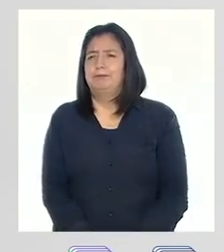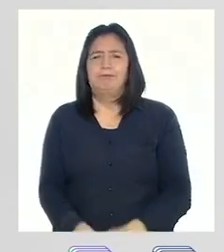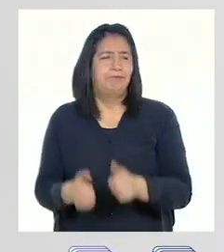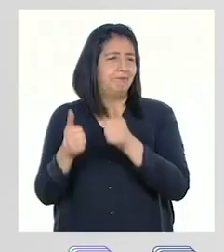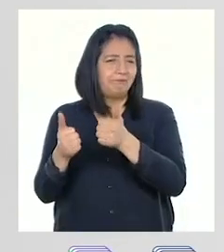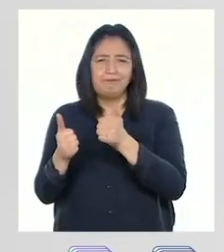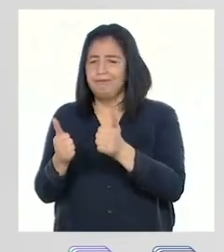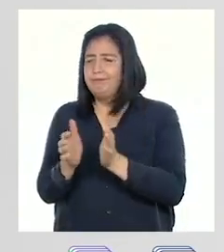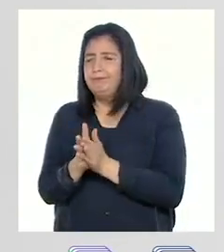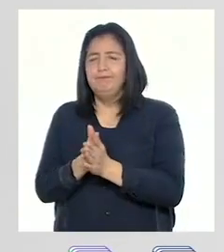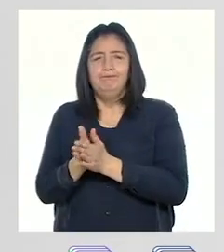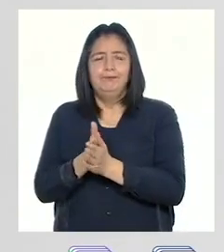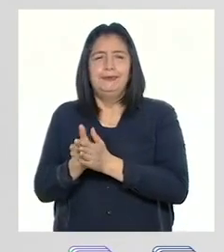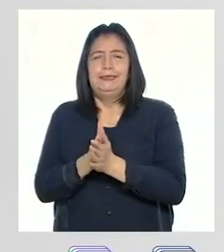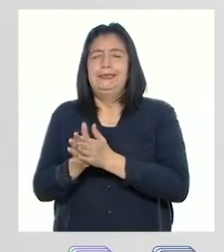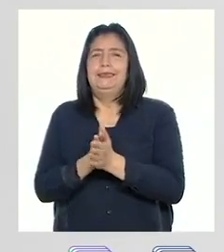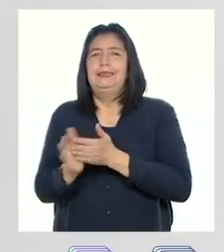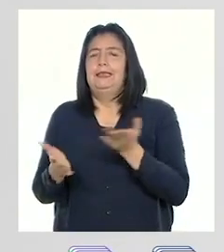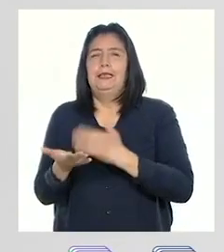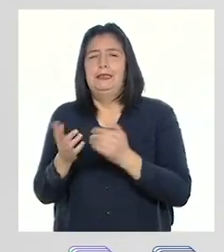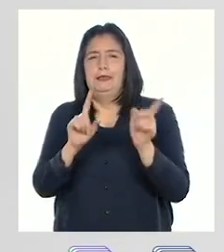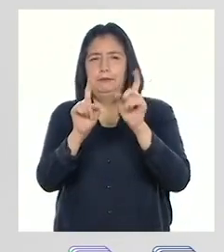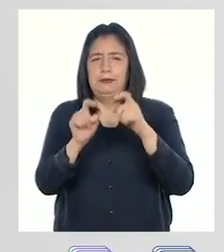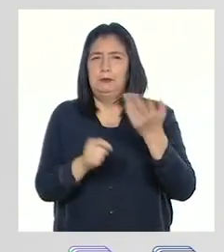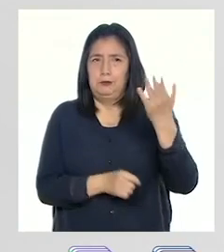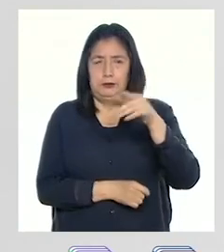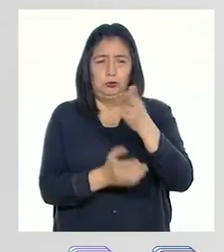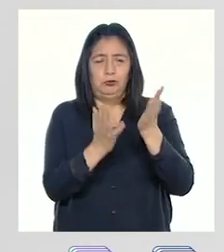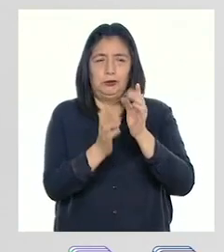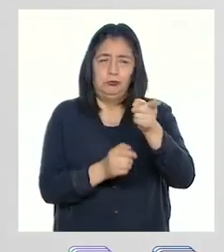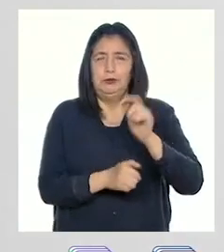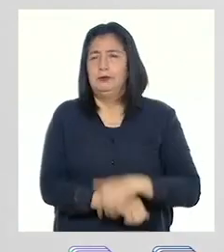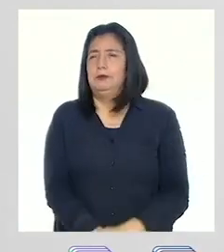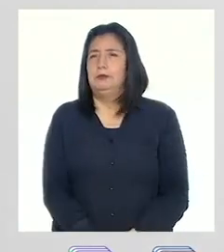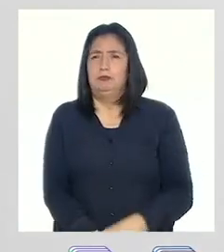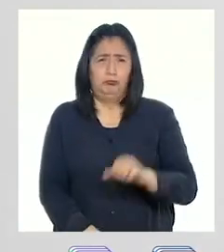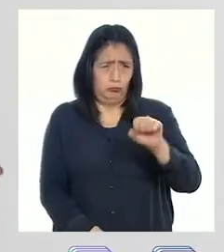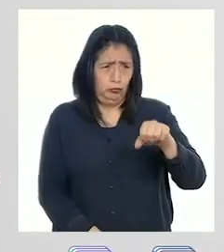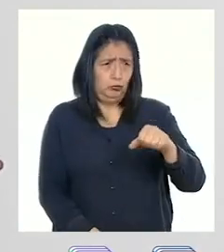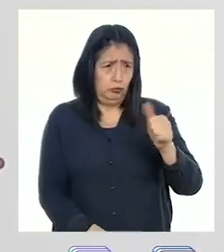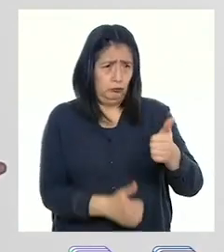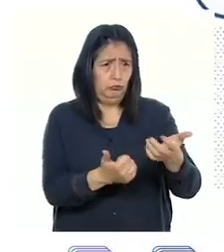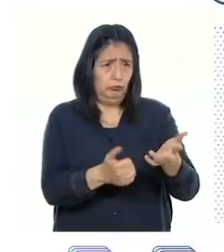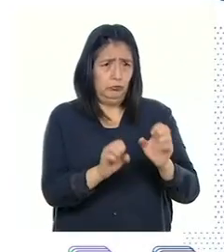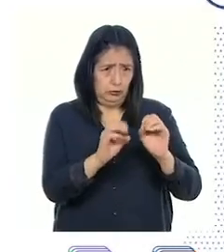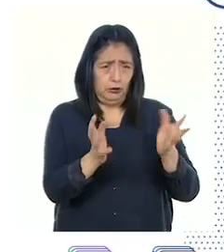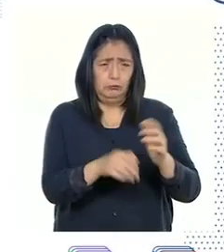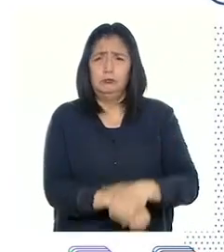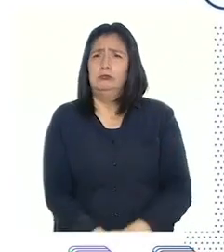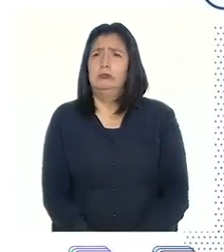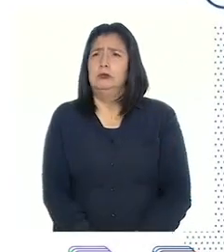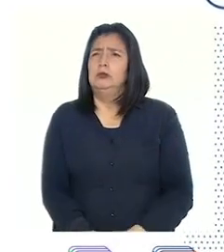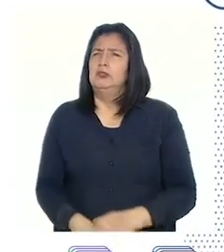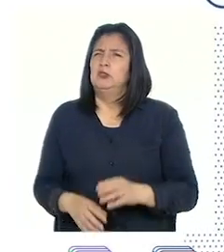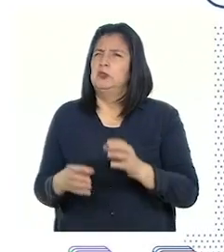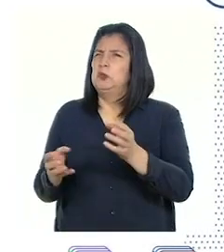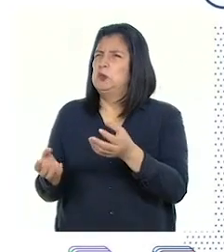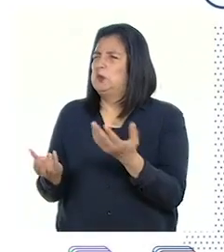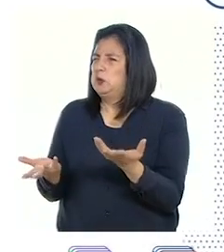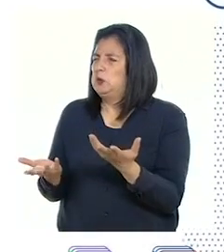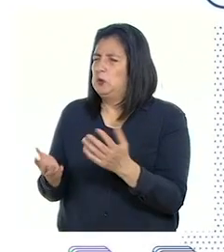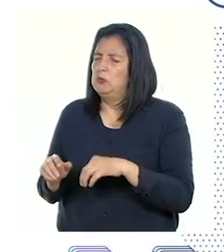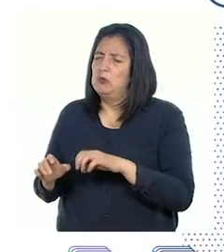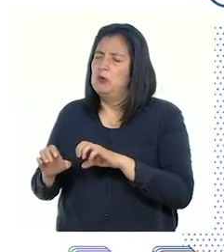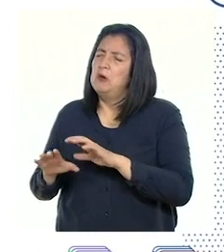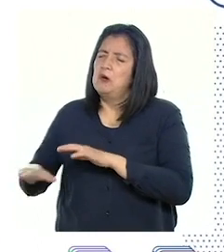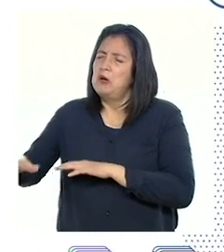¡Súper! Bueno, retomamos la pregunta que propusieron sus estudiantes, profesor. ¡Sí, por supuesto! ¿Cómo los componentes